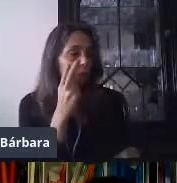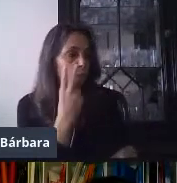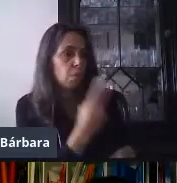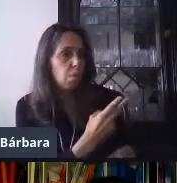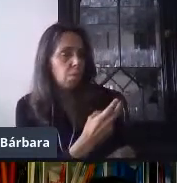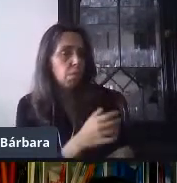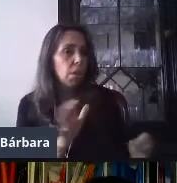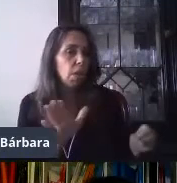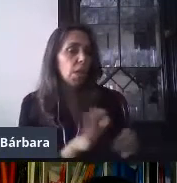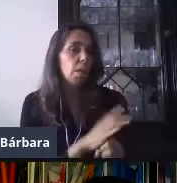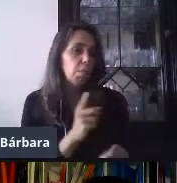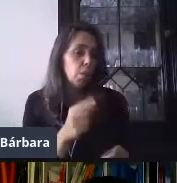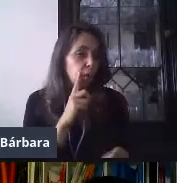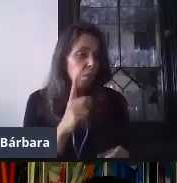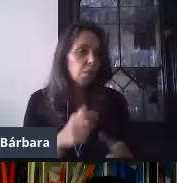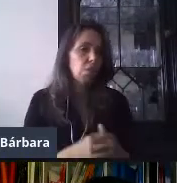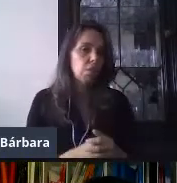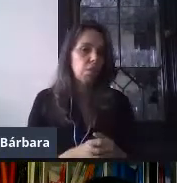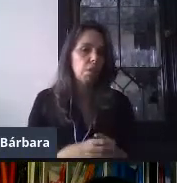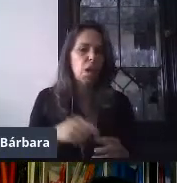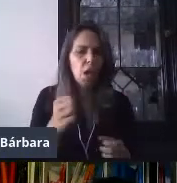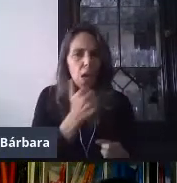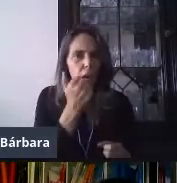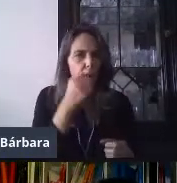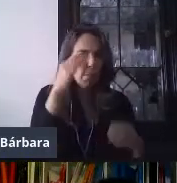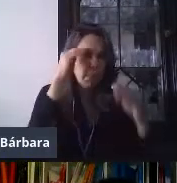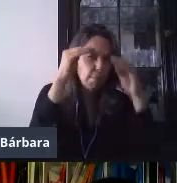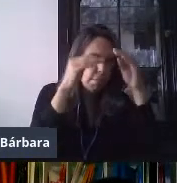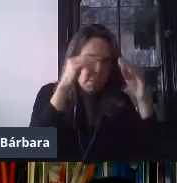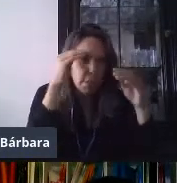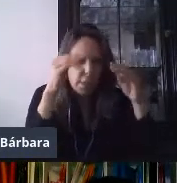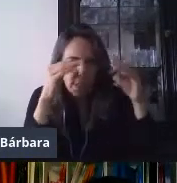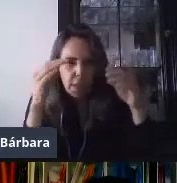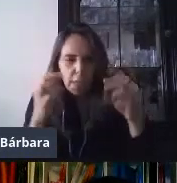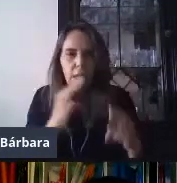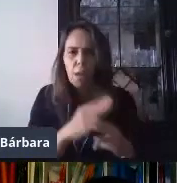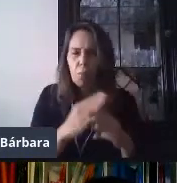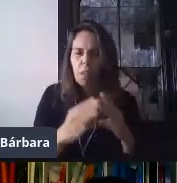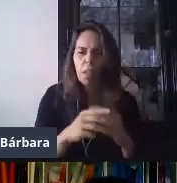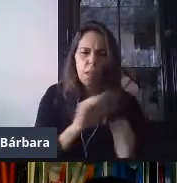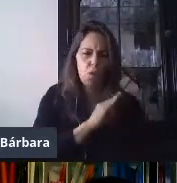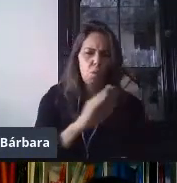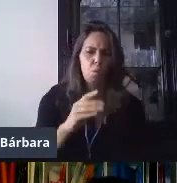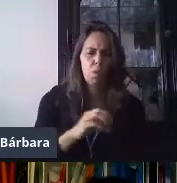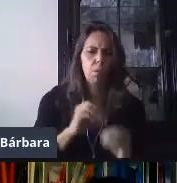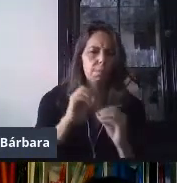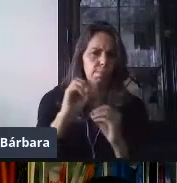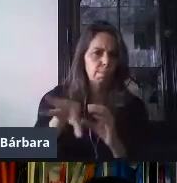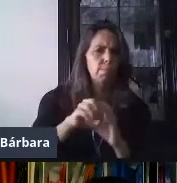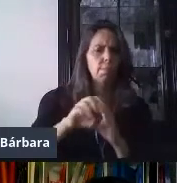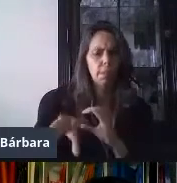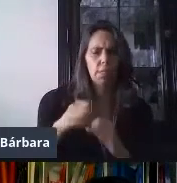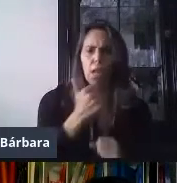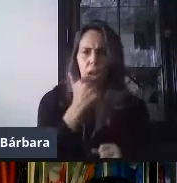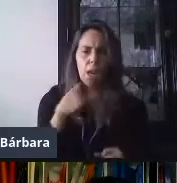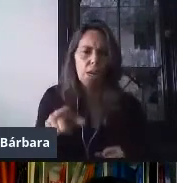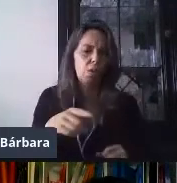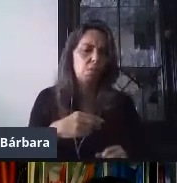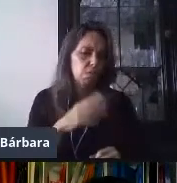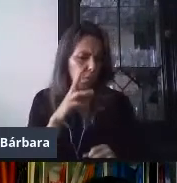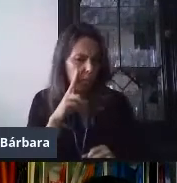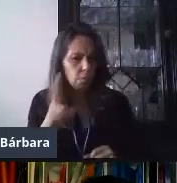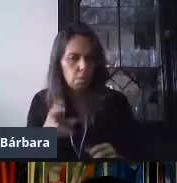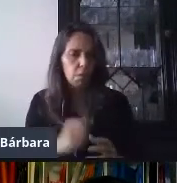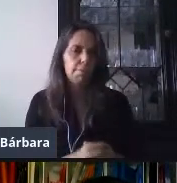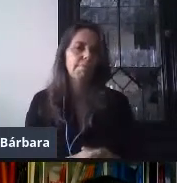les va a permitir que desarrollen un pensamiento crítico, analizar el material, y al analizar las respuestas del cuestionario que dieron.